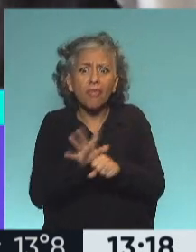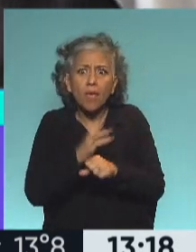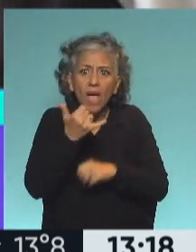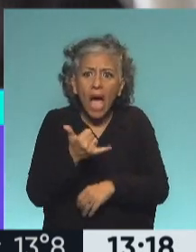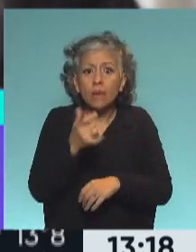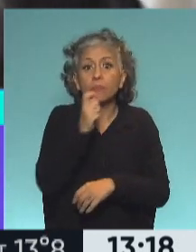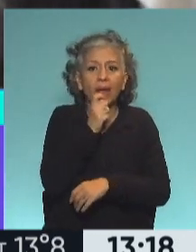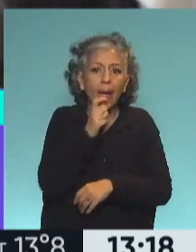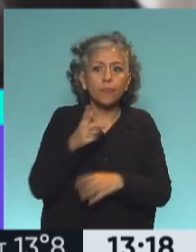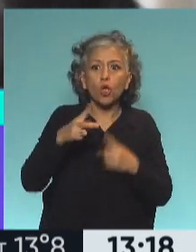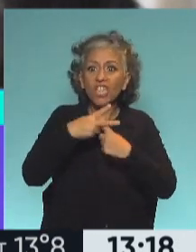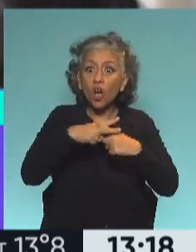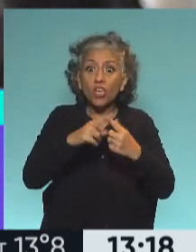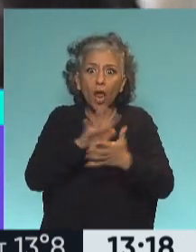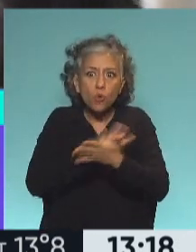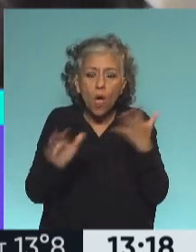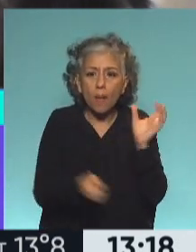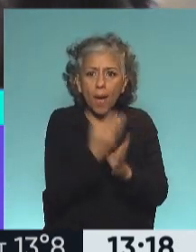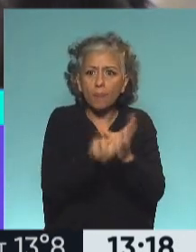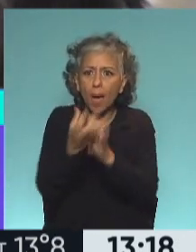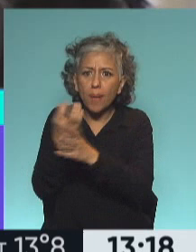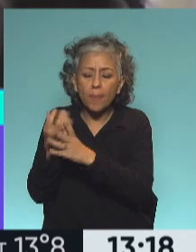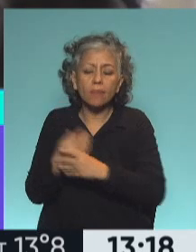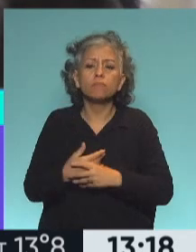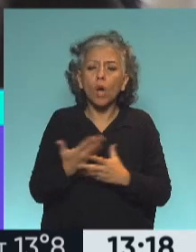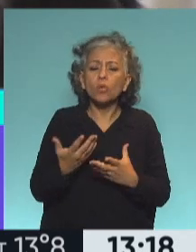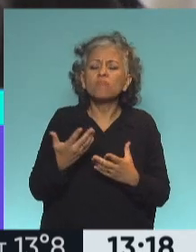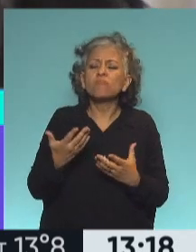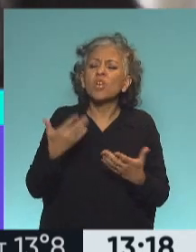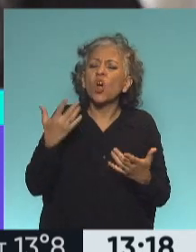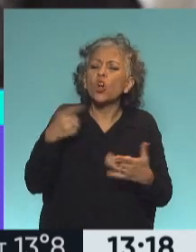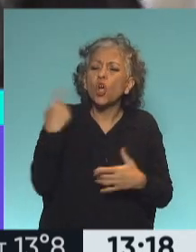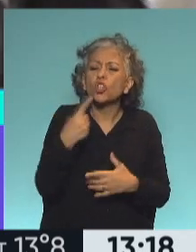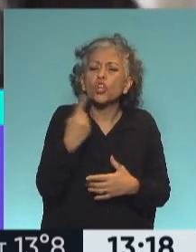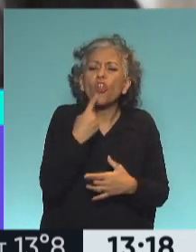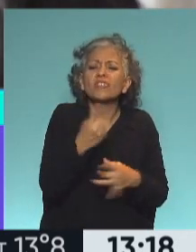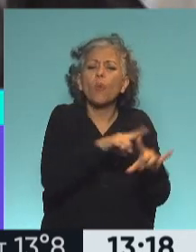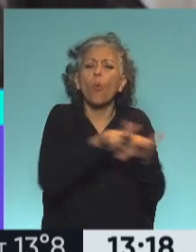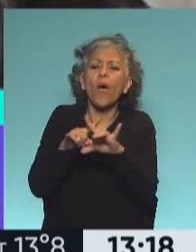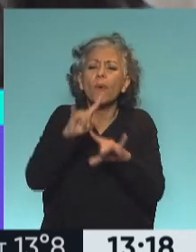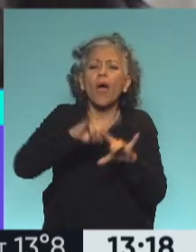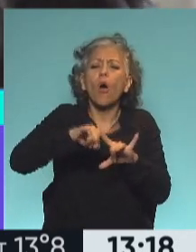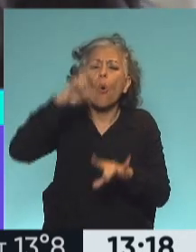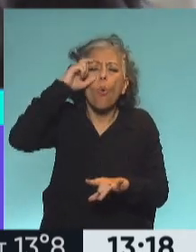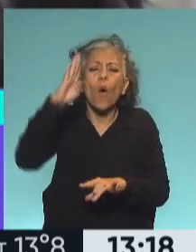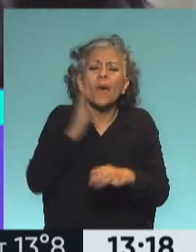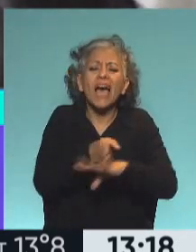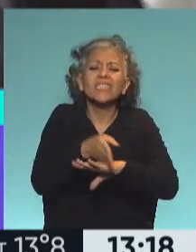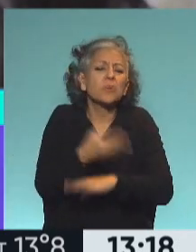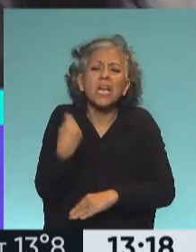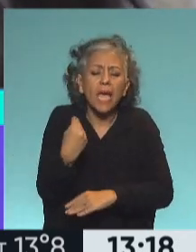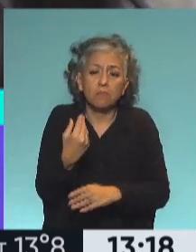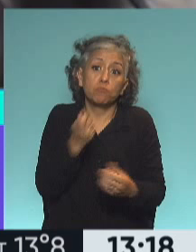tecnologías y demás. ¿A qué nos referimos con una web accesible? Nos referimos al